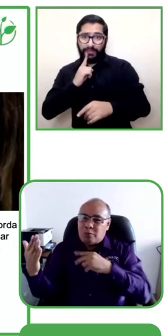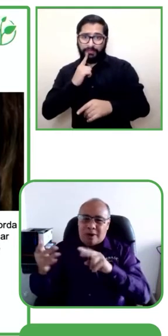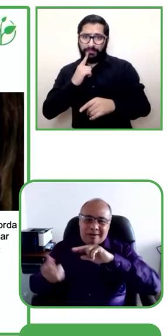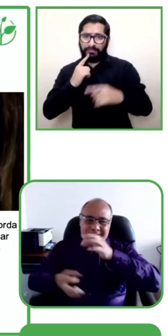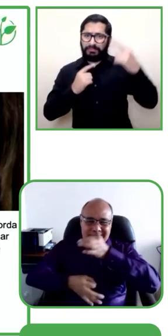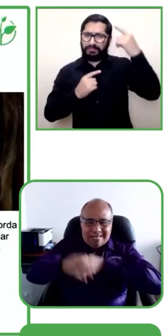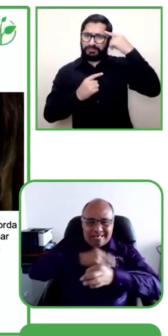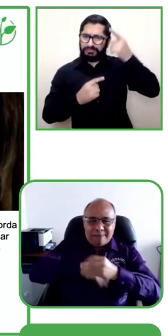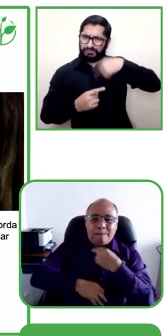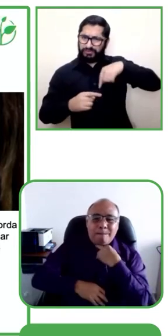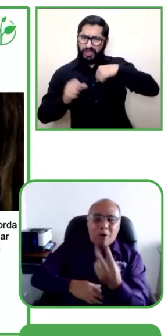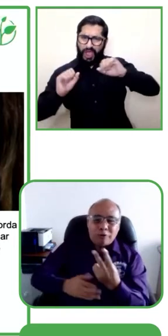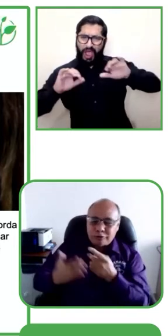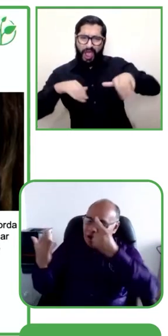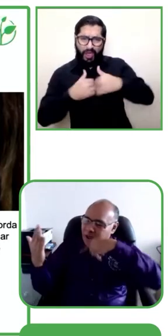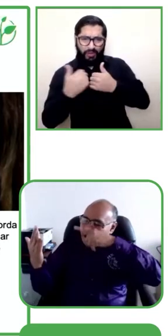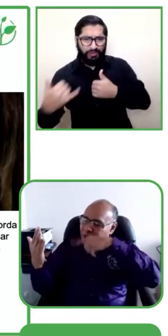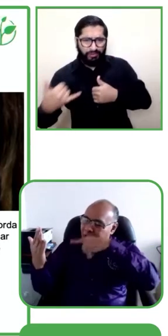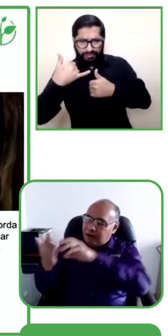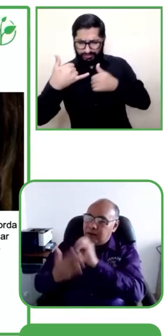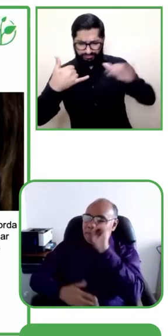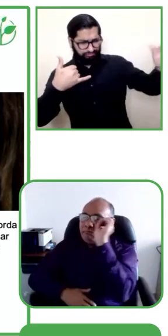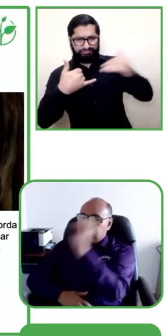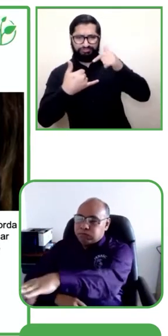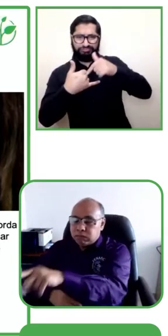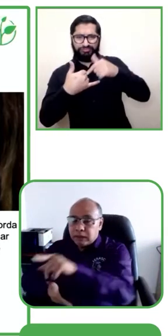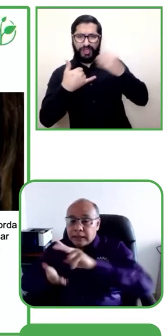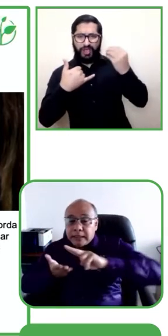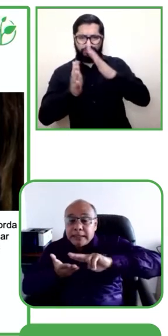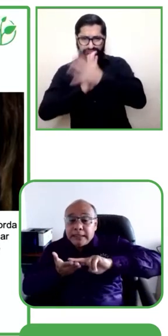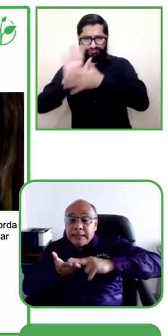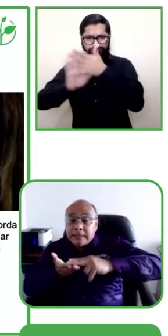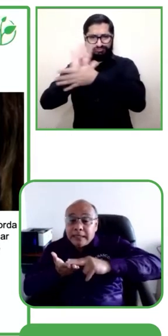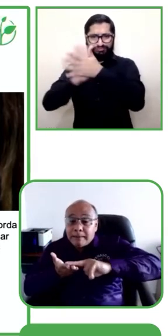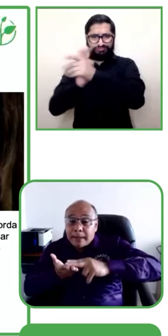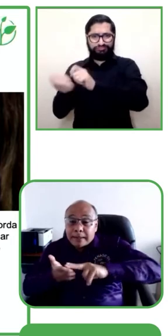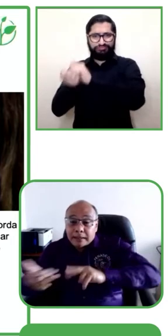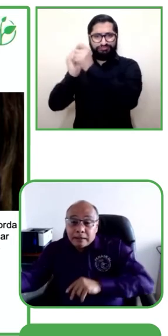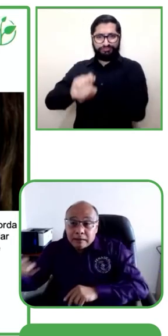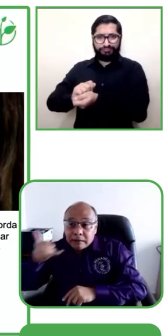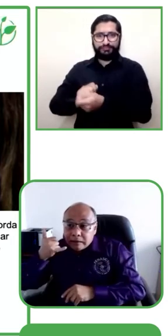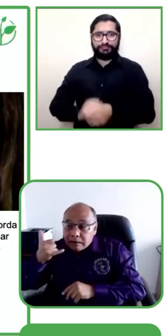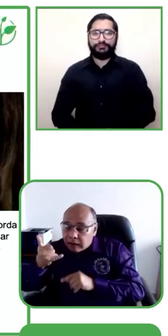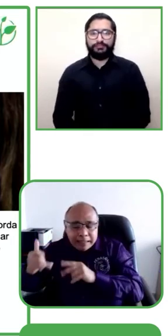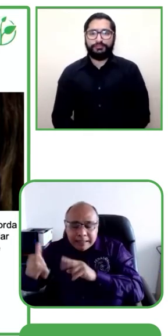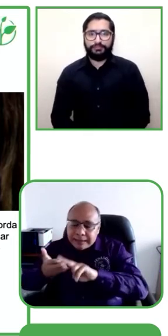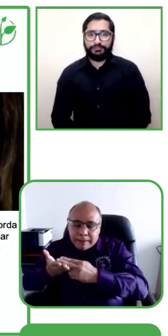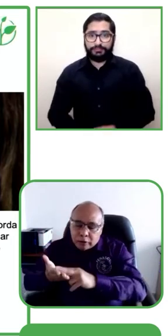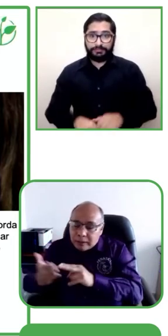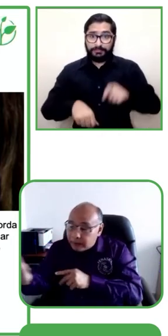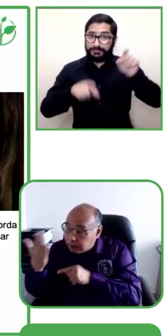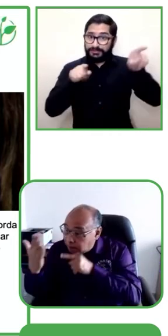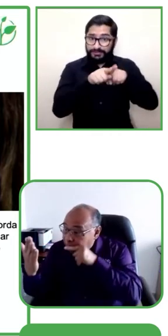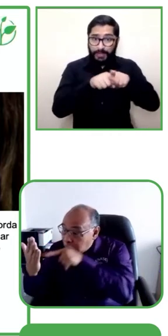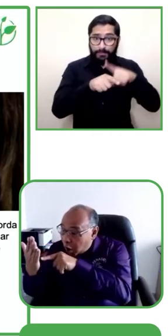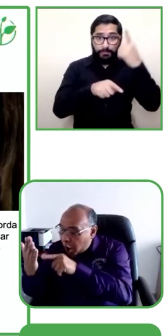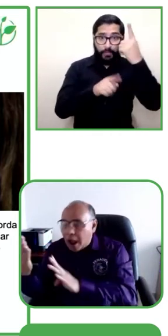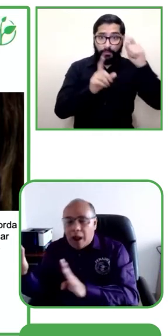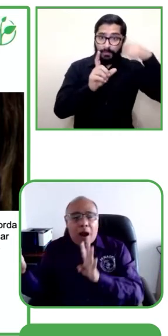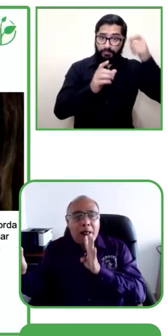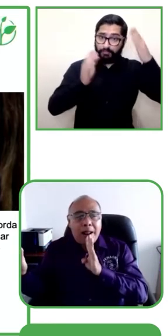Y fue por eso que se creó este video mensajes por WhatsApp. En lugar de notas de voz, se envían videos. Y el servicio de